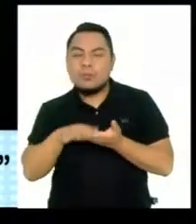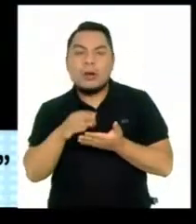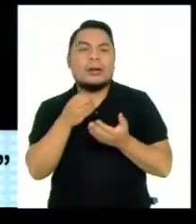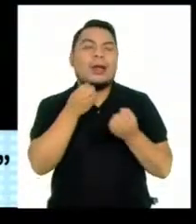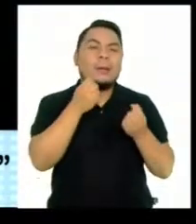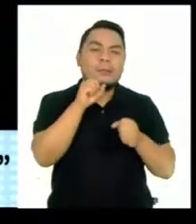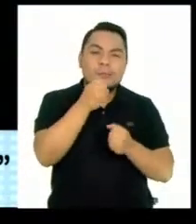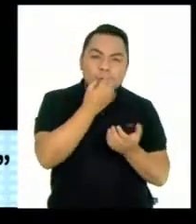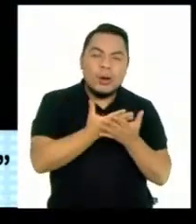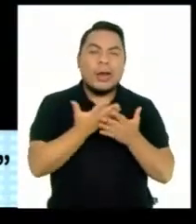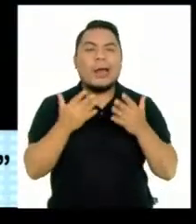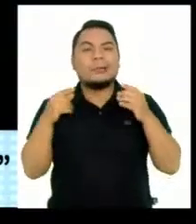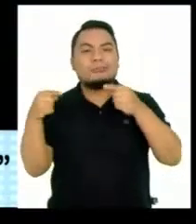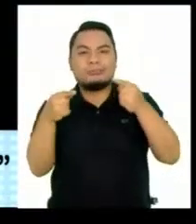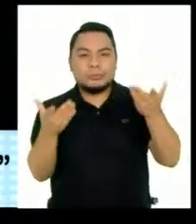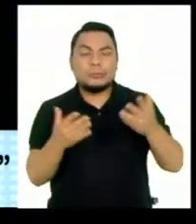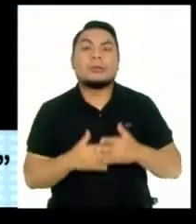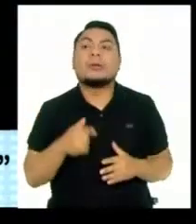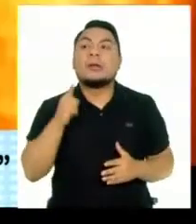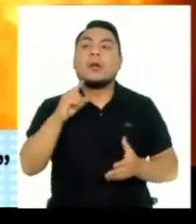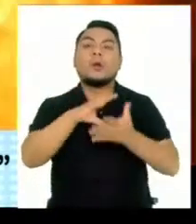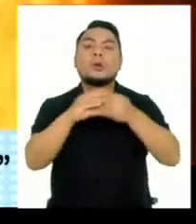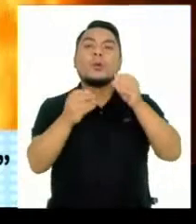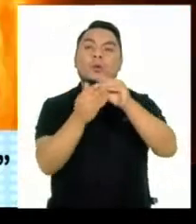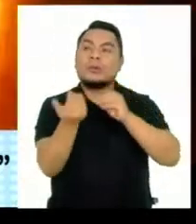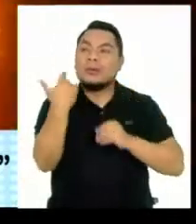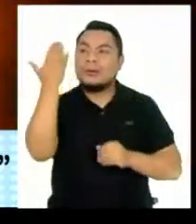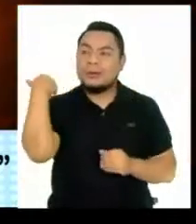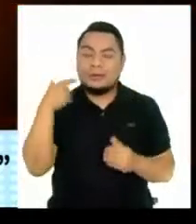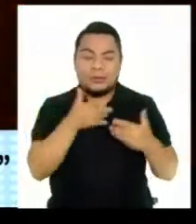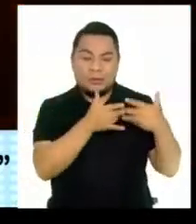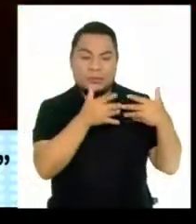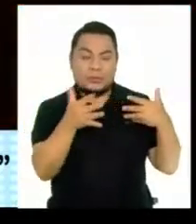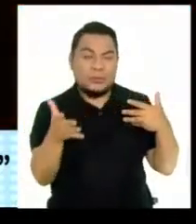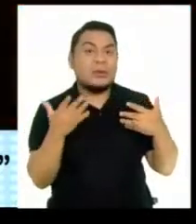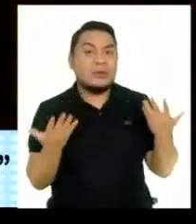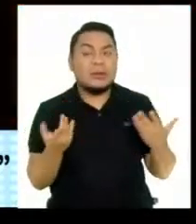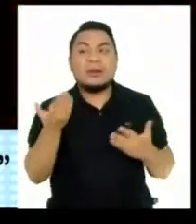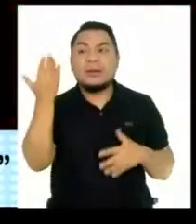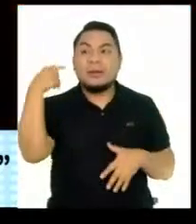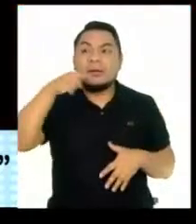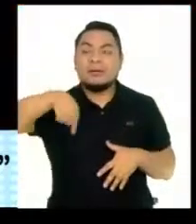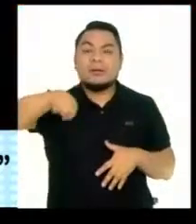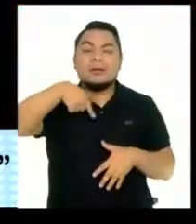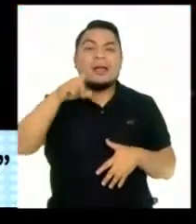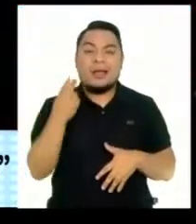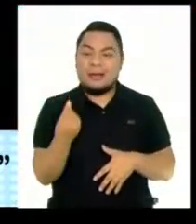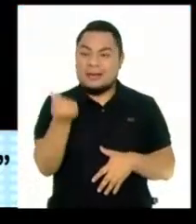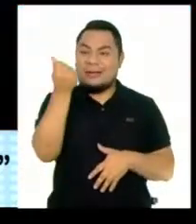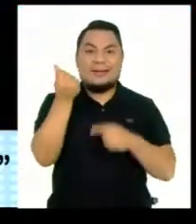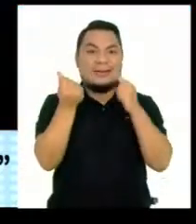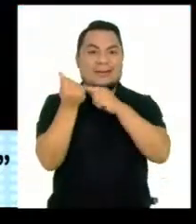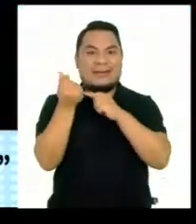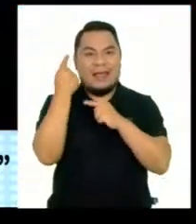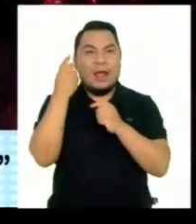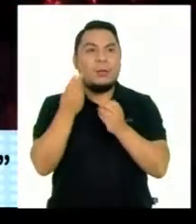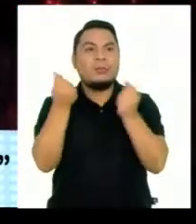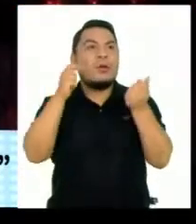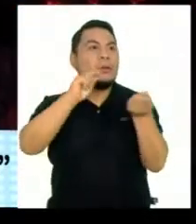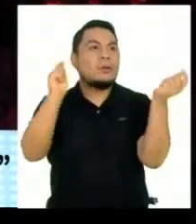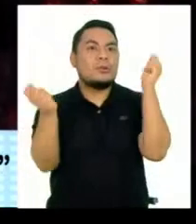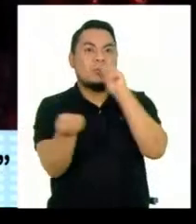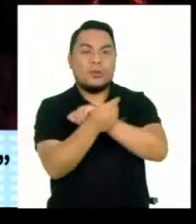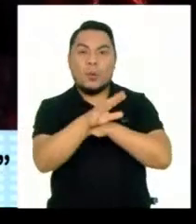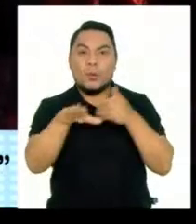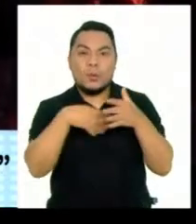largometraje conecta Con algunos eventos Que ocurrieron En películas de los Avengers Tras el chasquido Detalles El